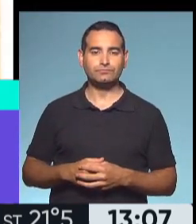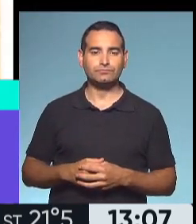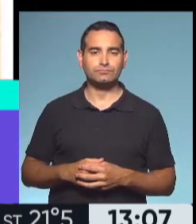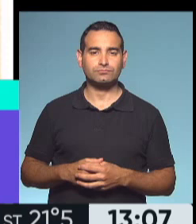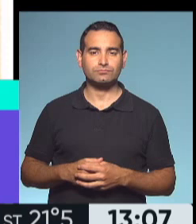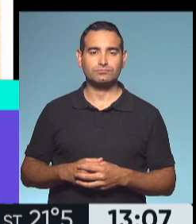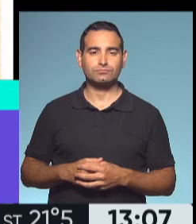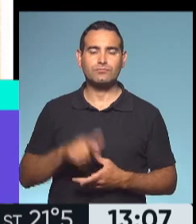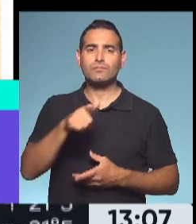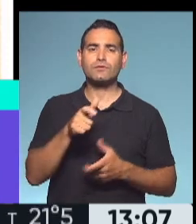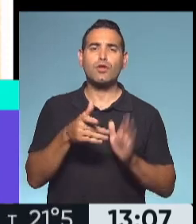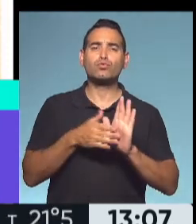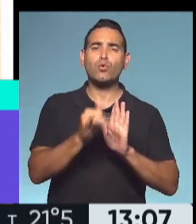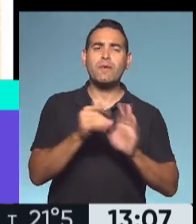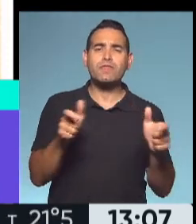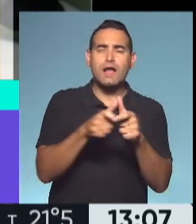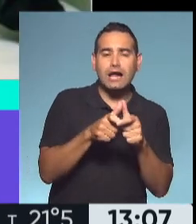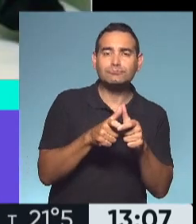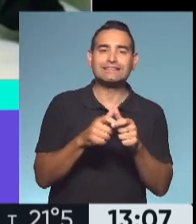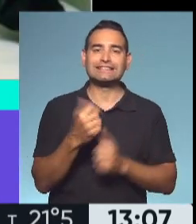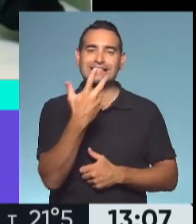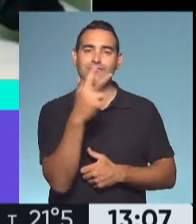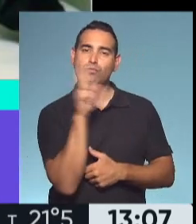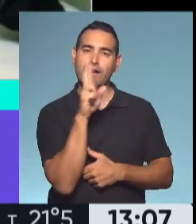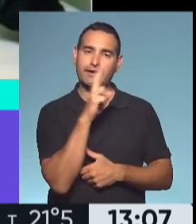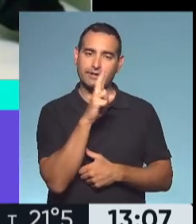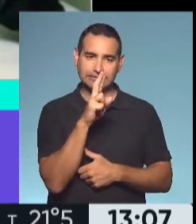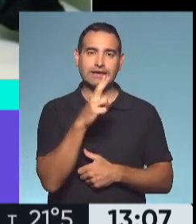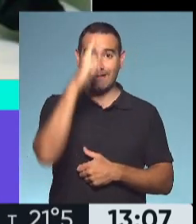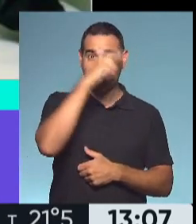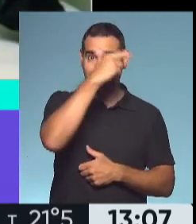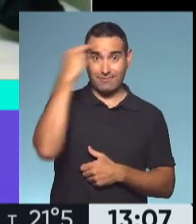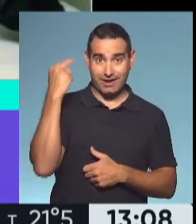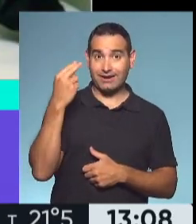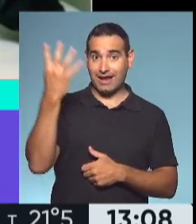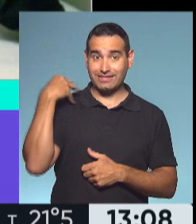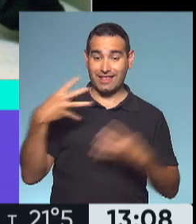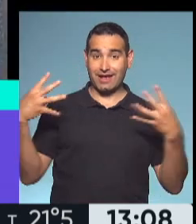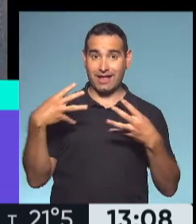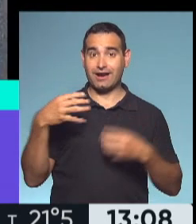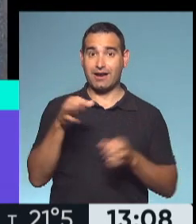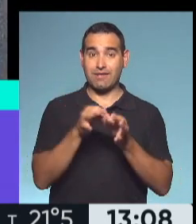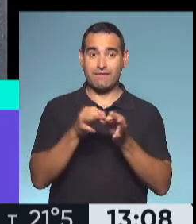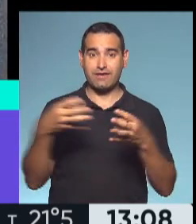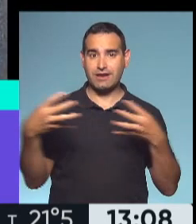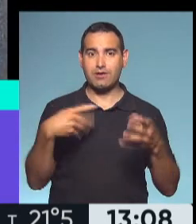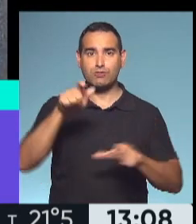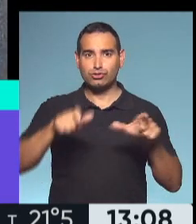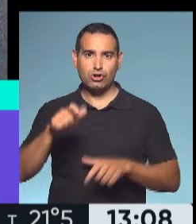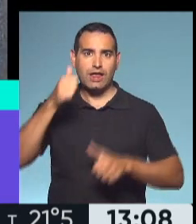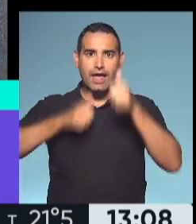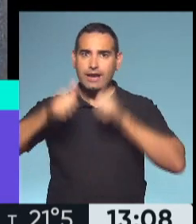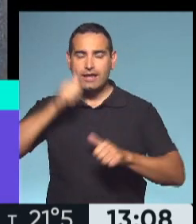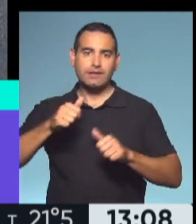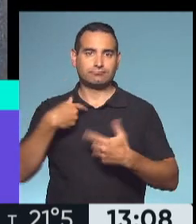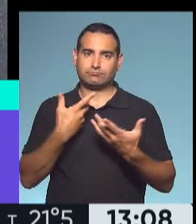estuvimos, es un documental que trata sobre 3 mujeres enfermeras que durante la guerra de Malvinas atendieron heridos en